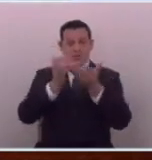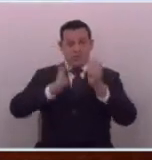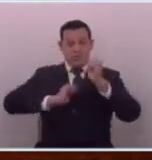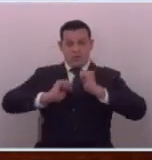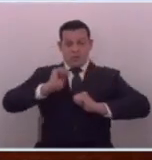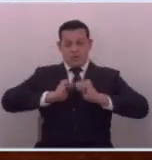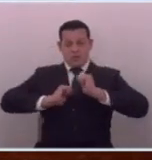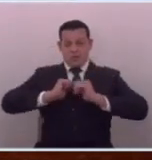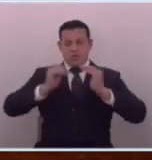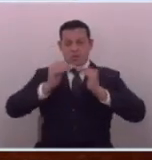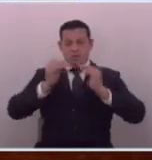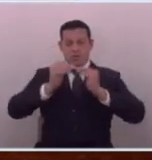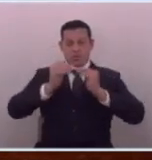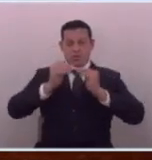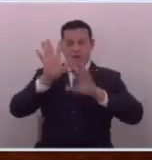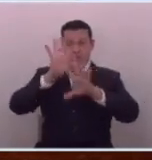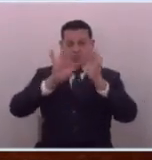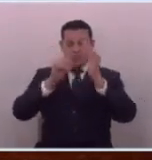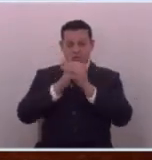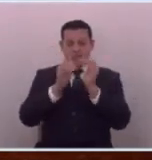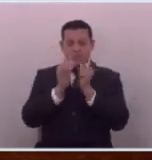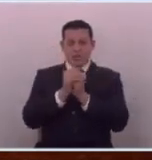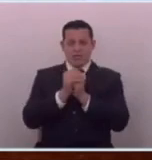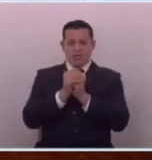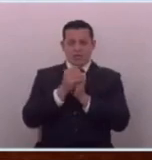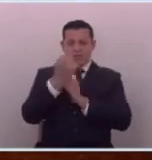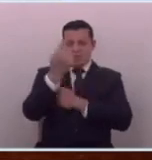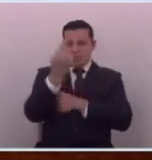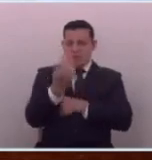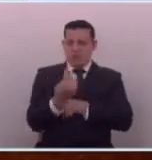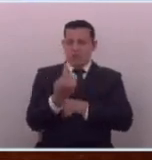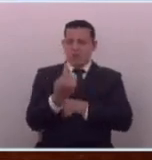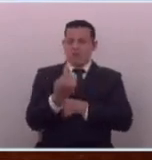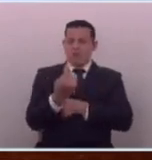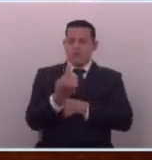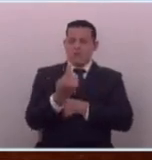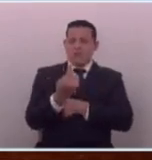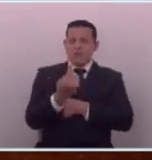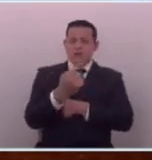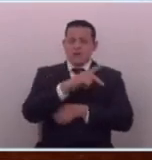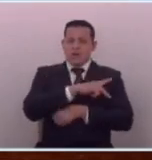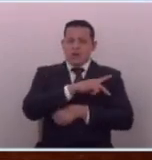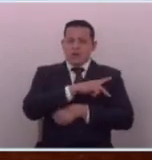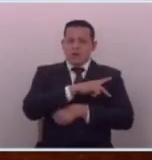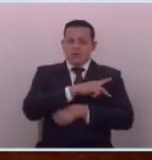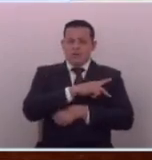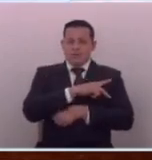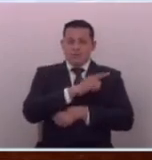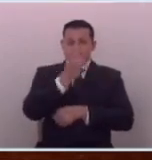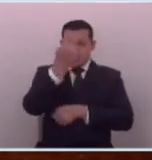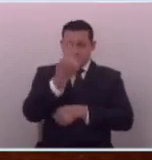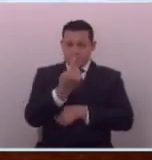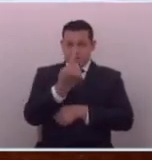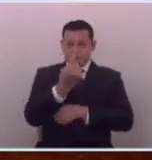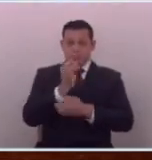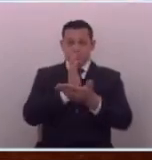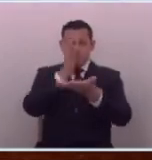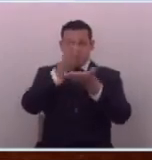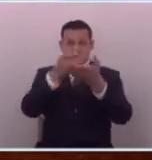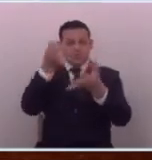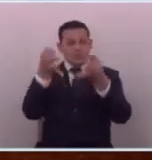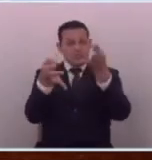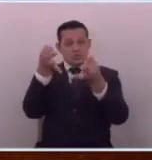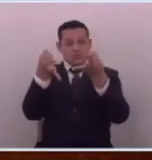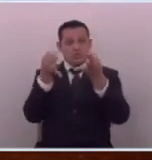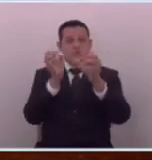como creo que también hubo en algún caso de una persona donde la persona agredida puede ir a los juzgados y